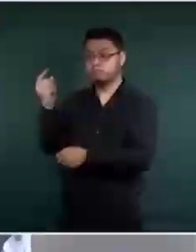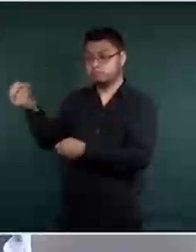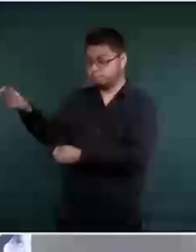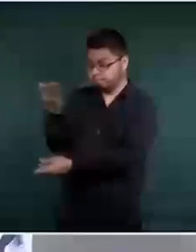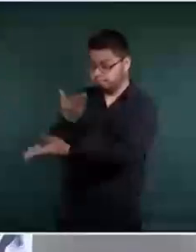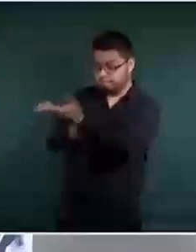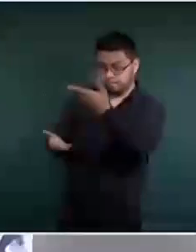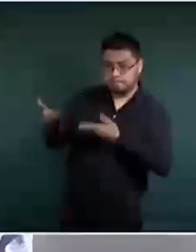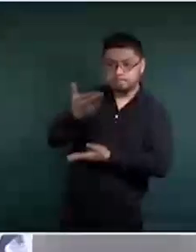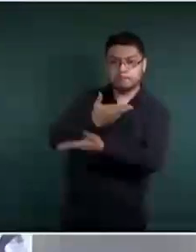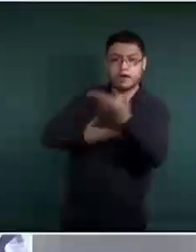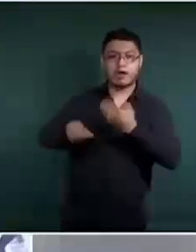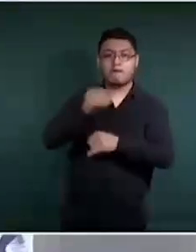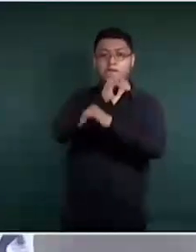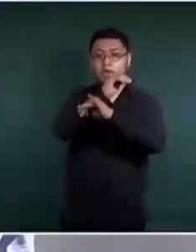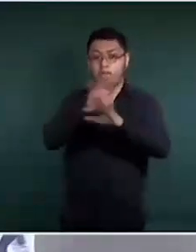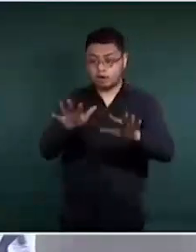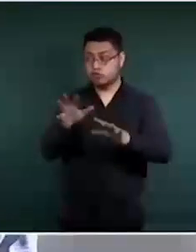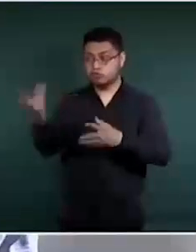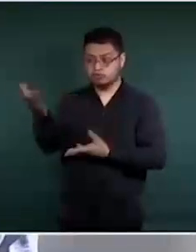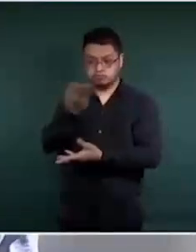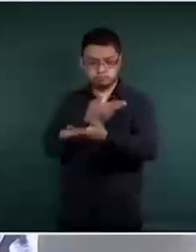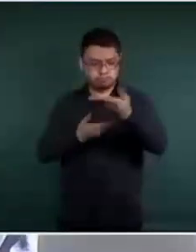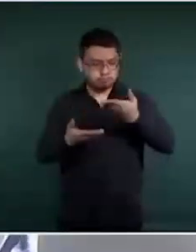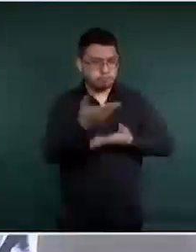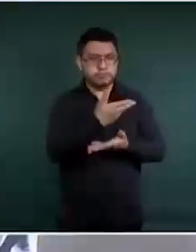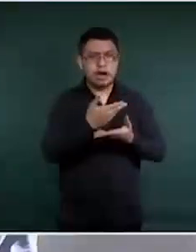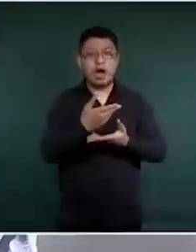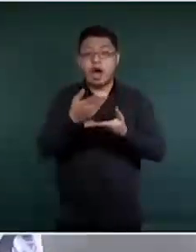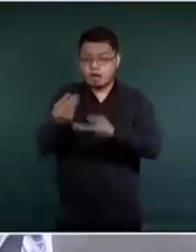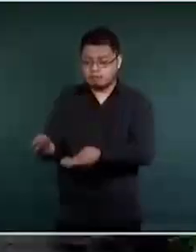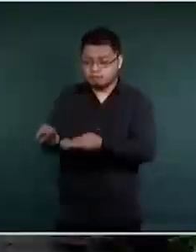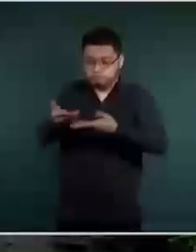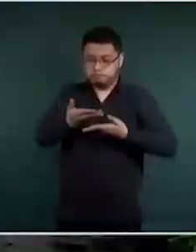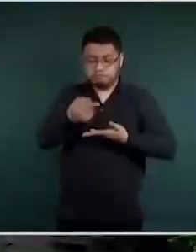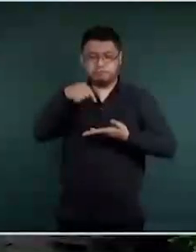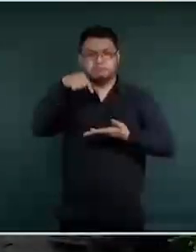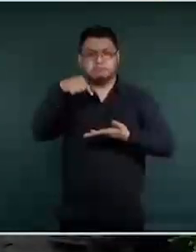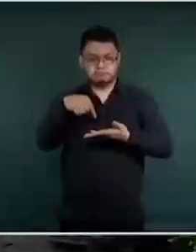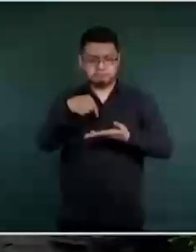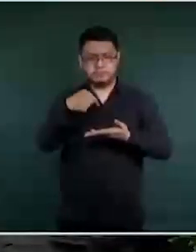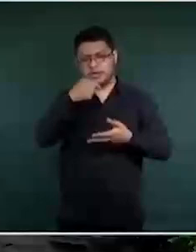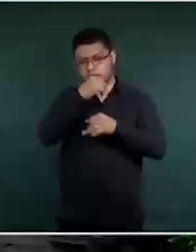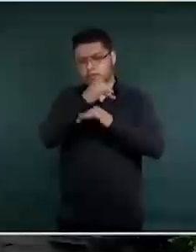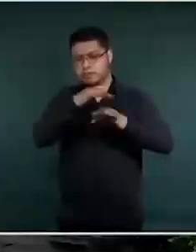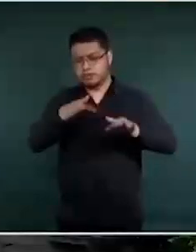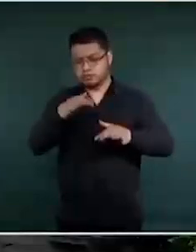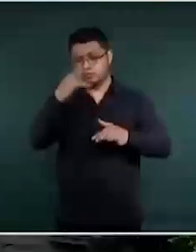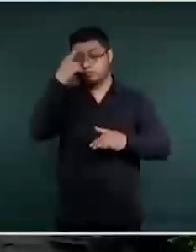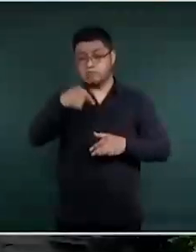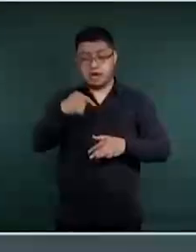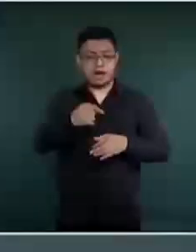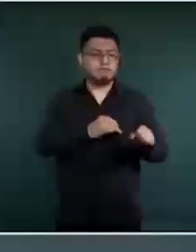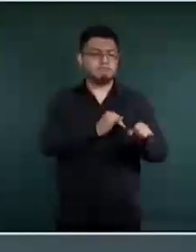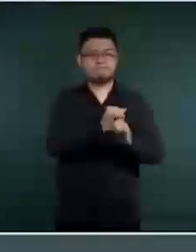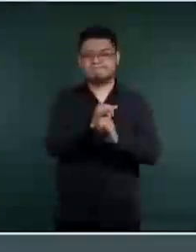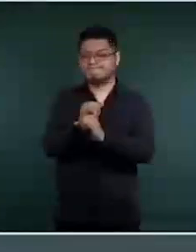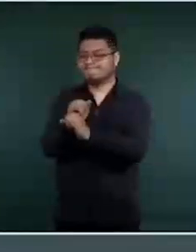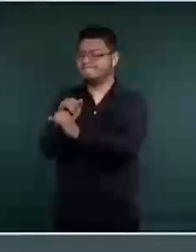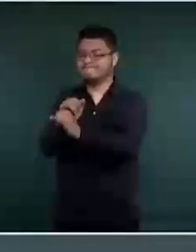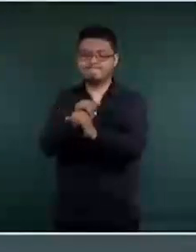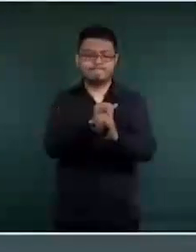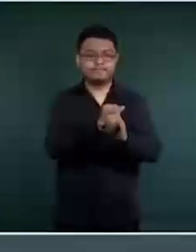información, facilitando el que se hagan las investigaciones